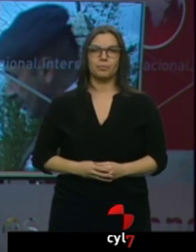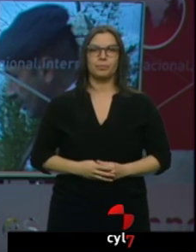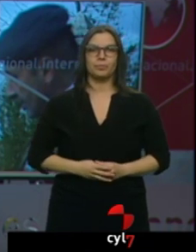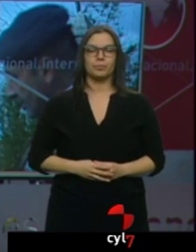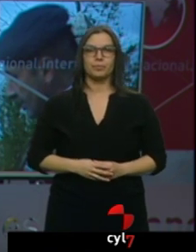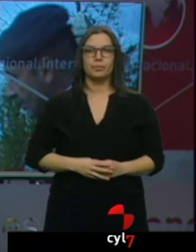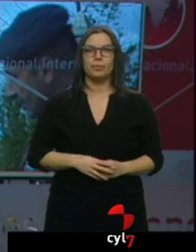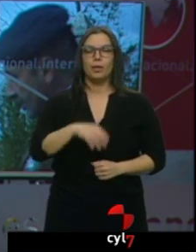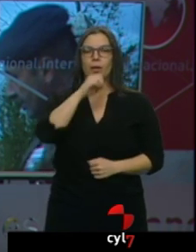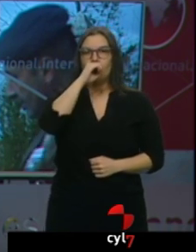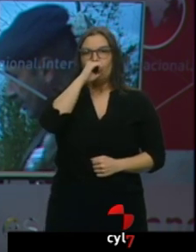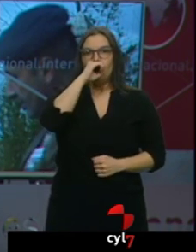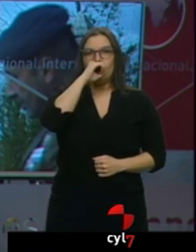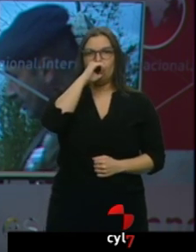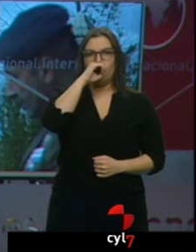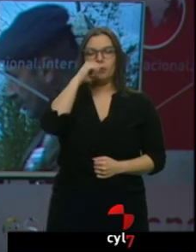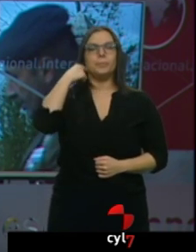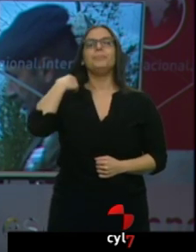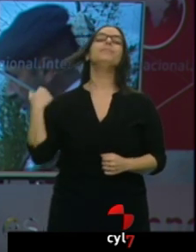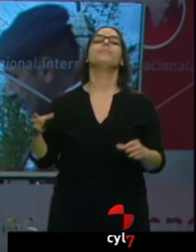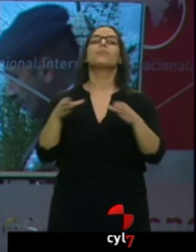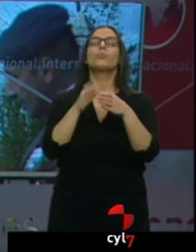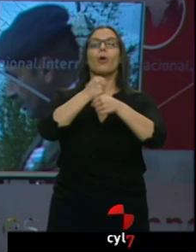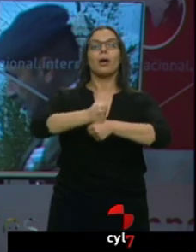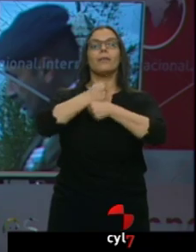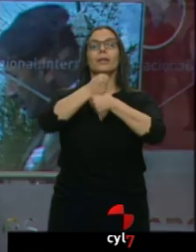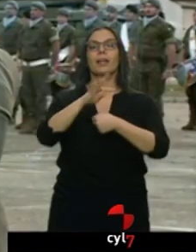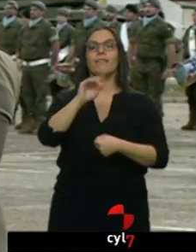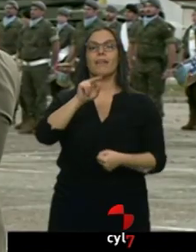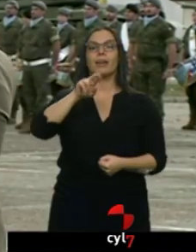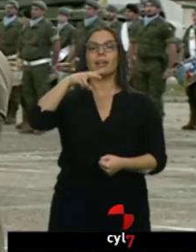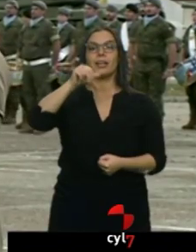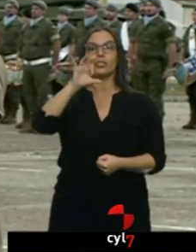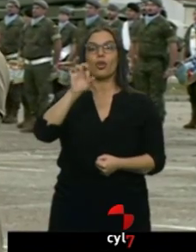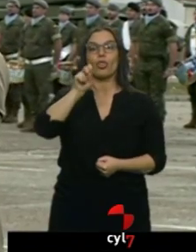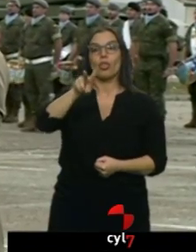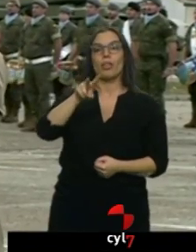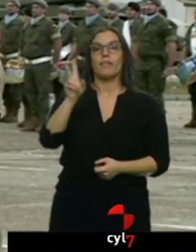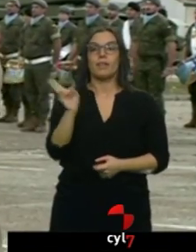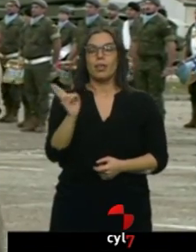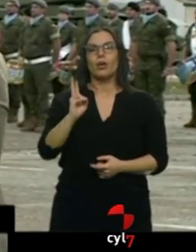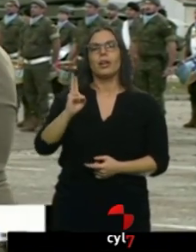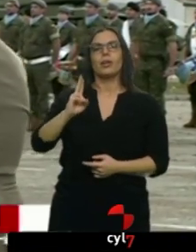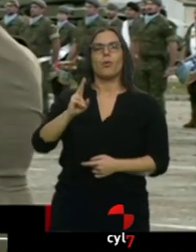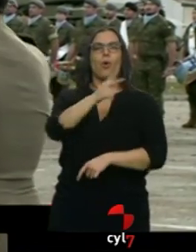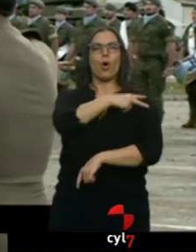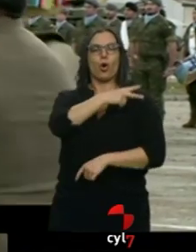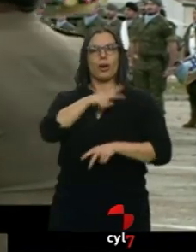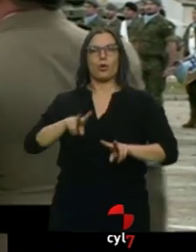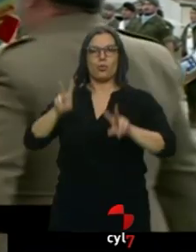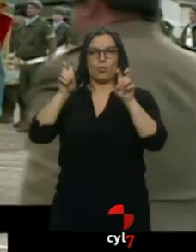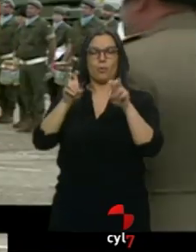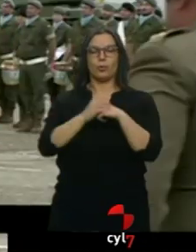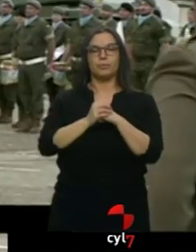caballería Farnesio XII en Valladolid tiene desde ayer nuevo coronel. Juan José Soto sustituye al anterior Álvaro de Zunzunegui. En su